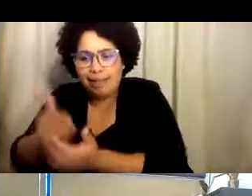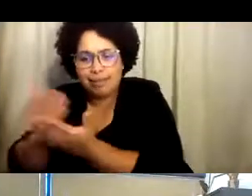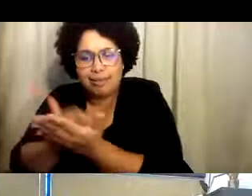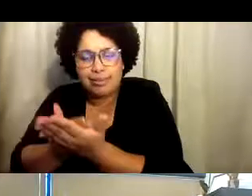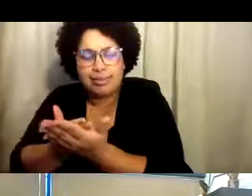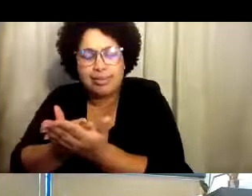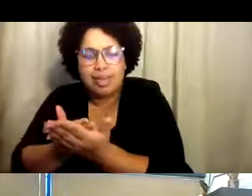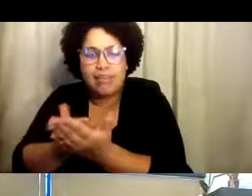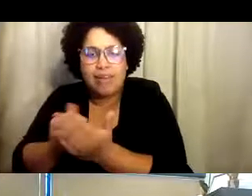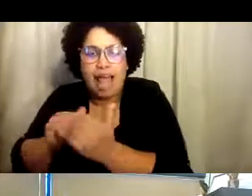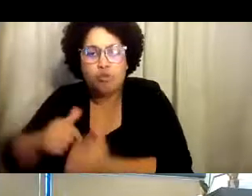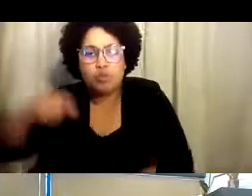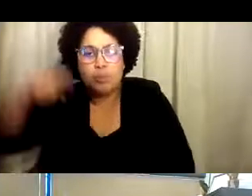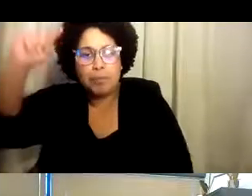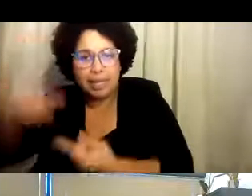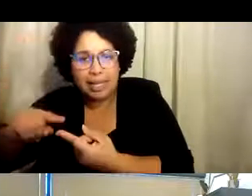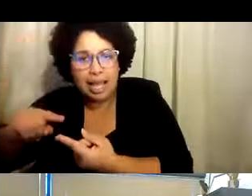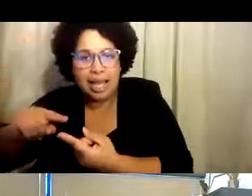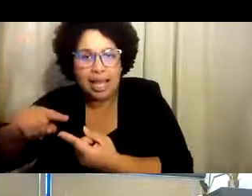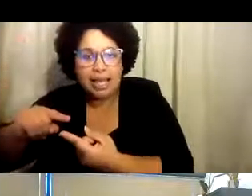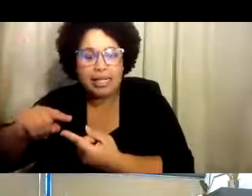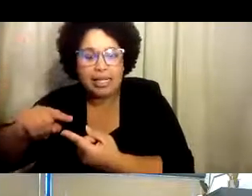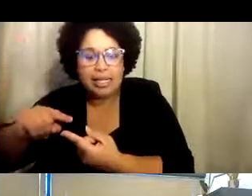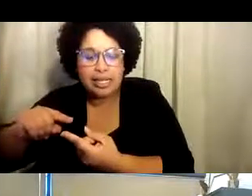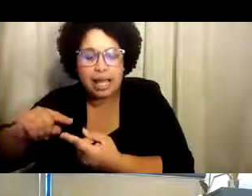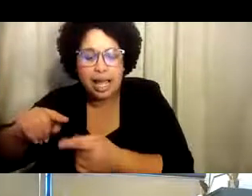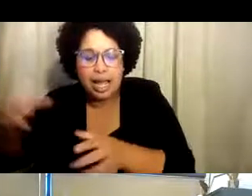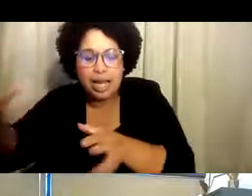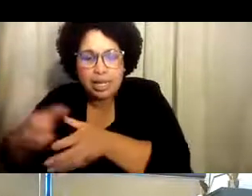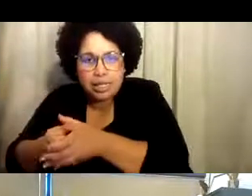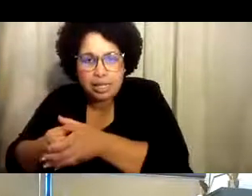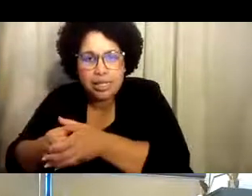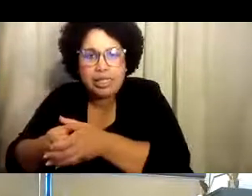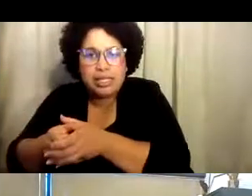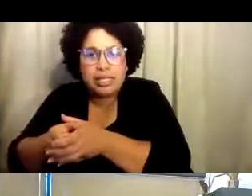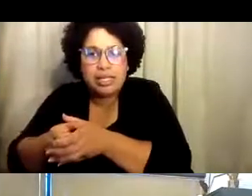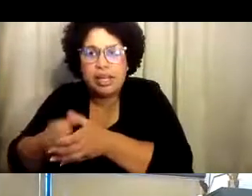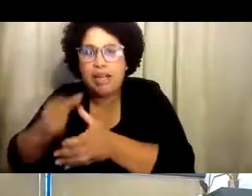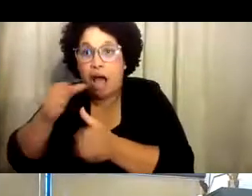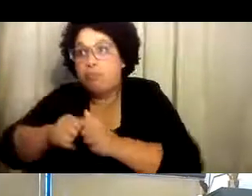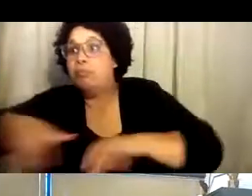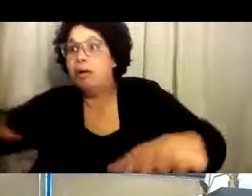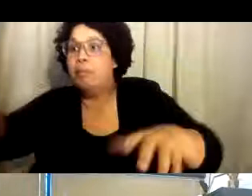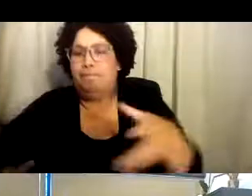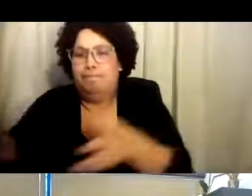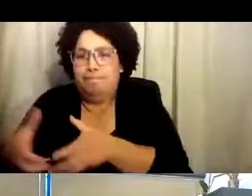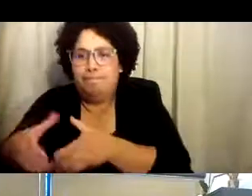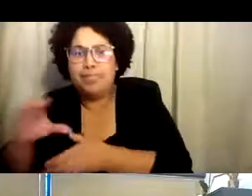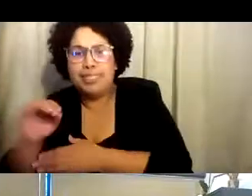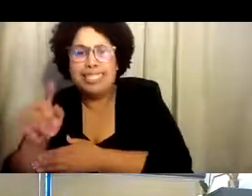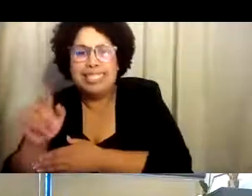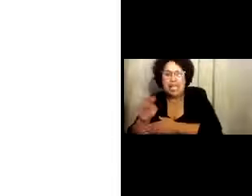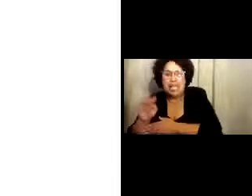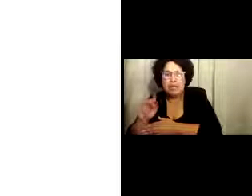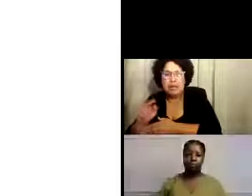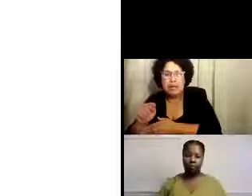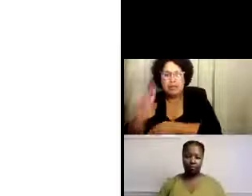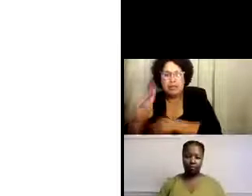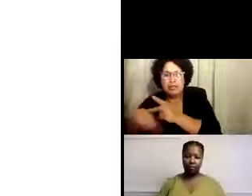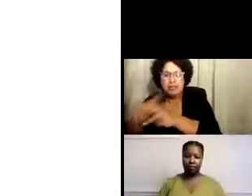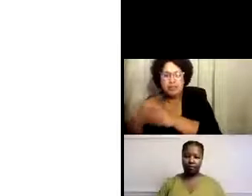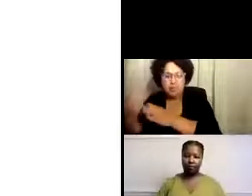o lo cual menciona la guía en relación a mitigación y el contenimiento del virus.